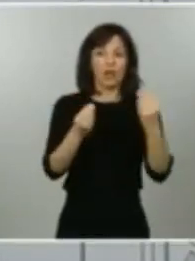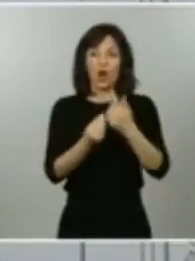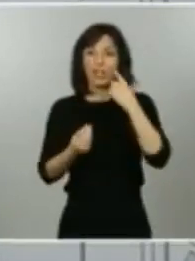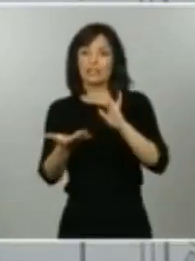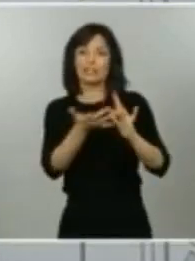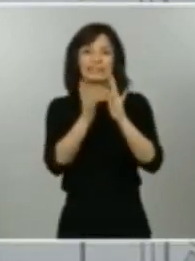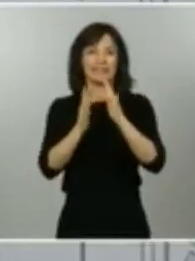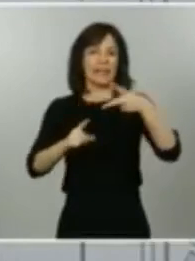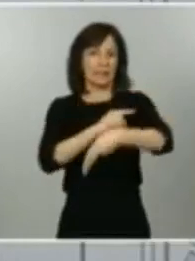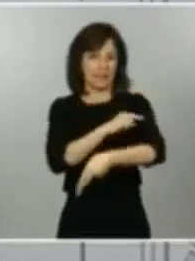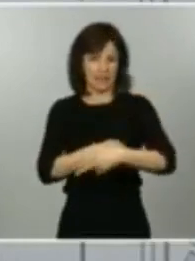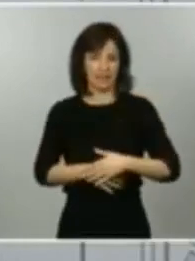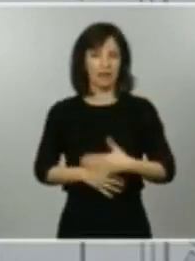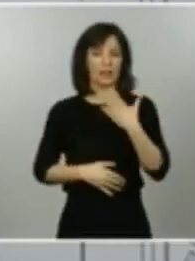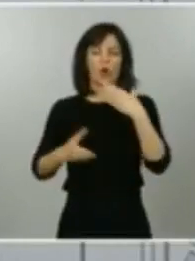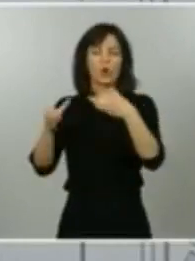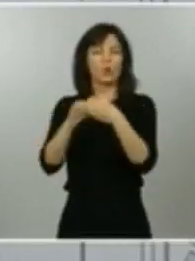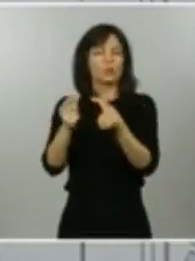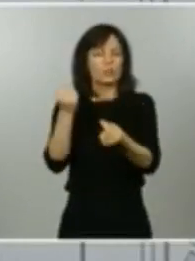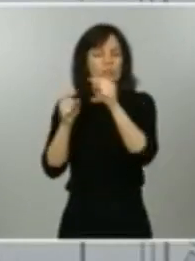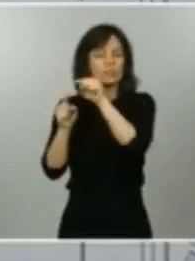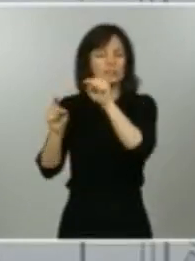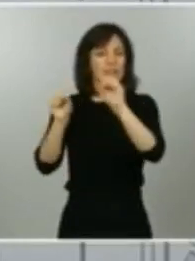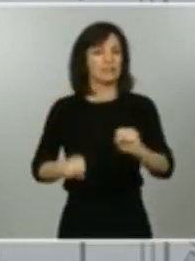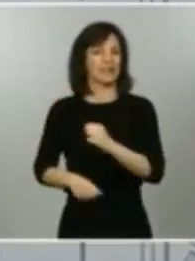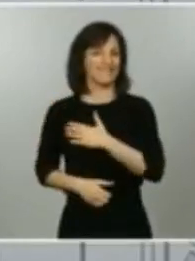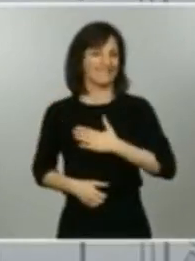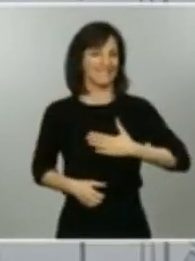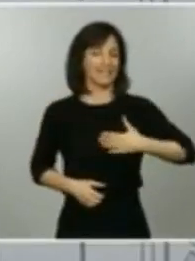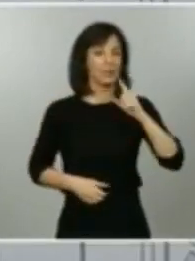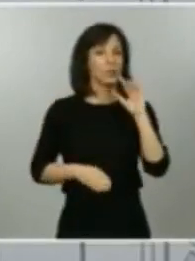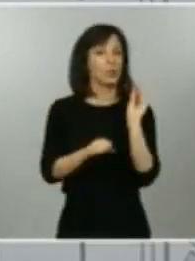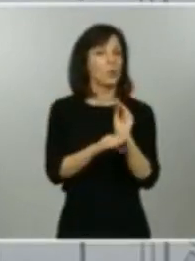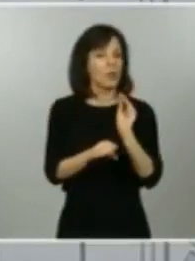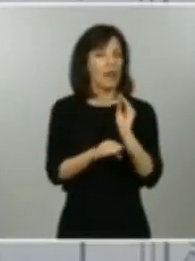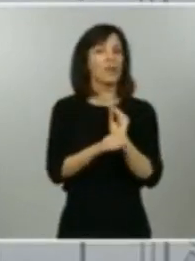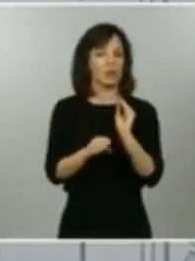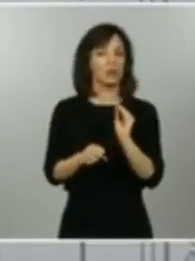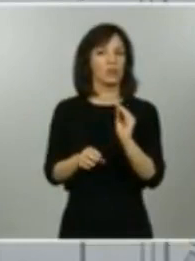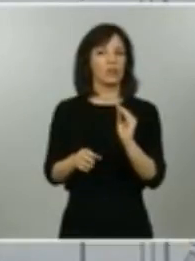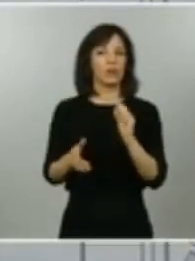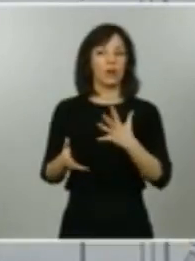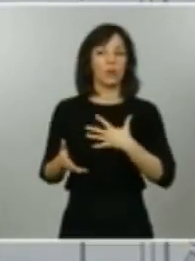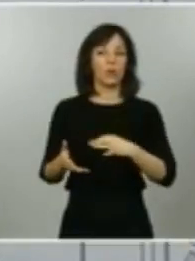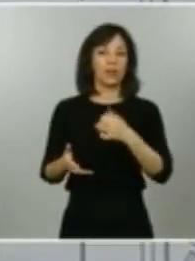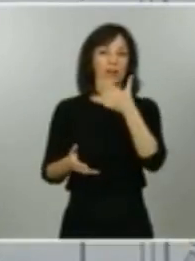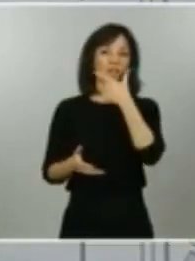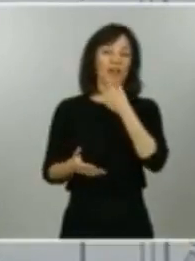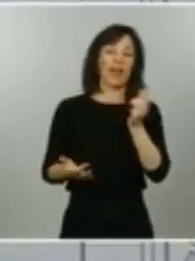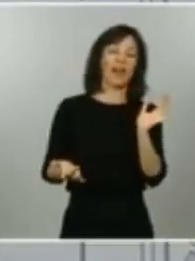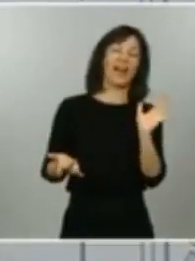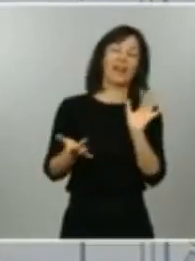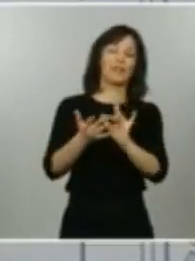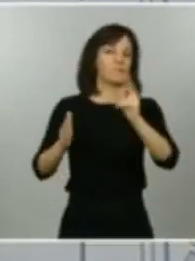grupos muy concretos y por lo tanto tenemos que tener mucho cuidado de reducir la oportunidad de contacto entre posibles infectados